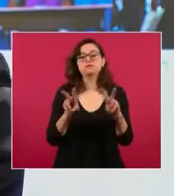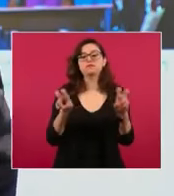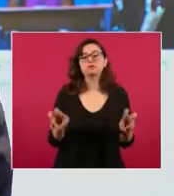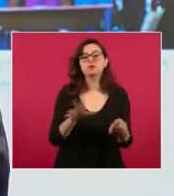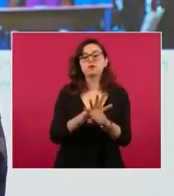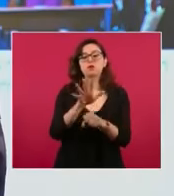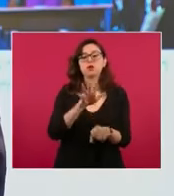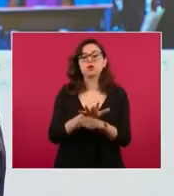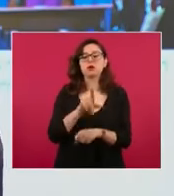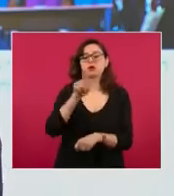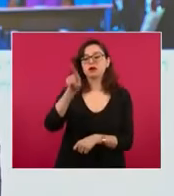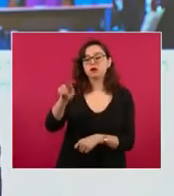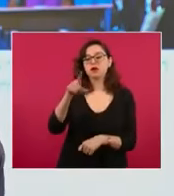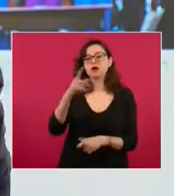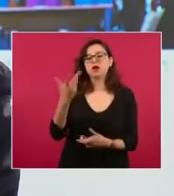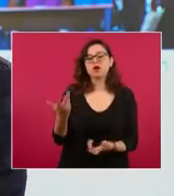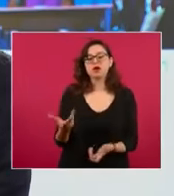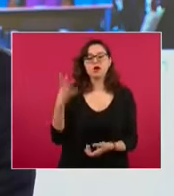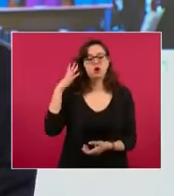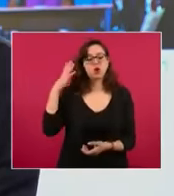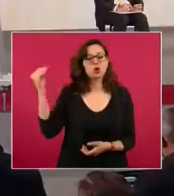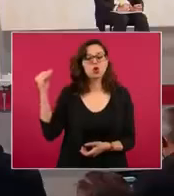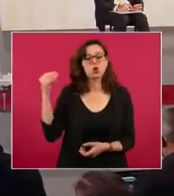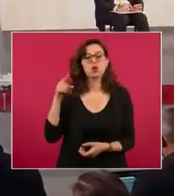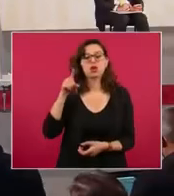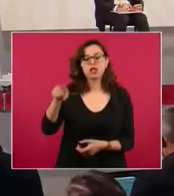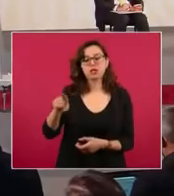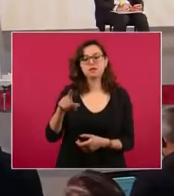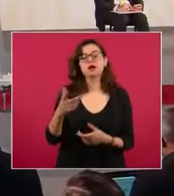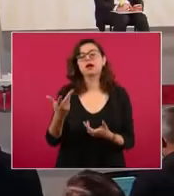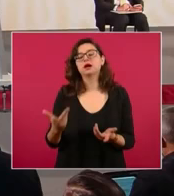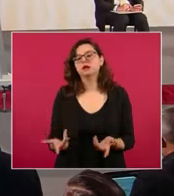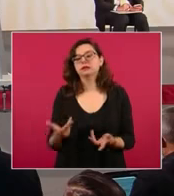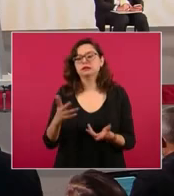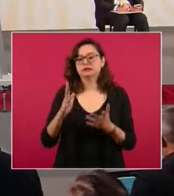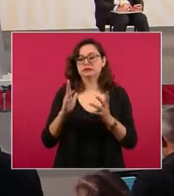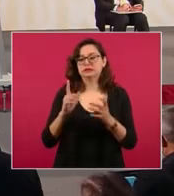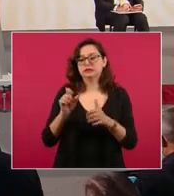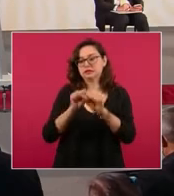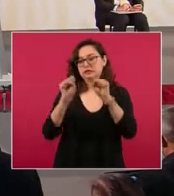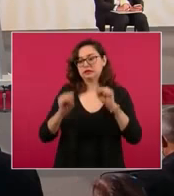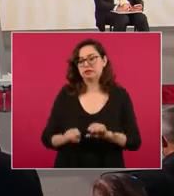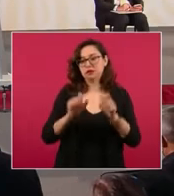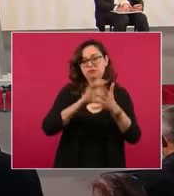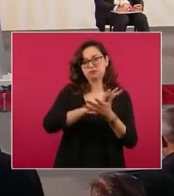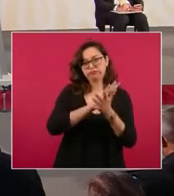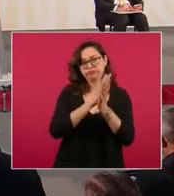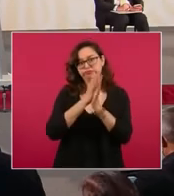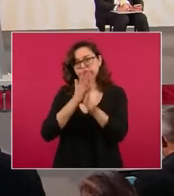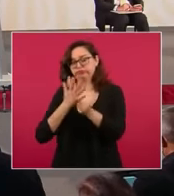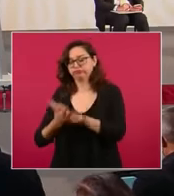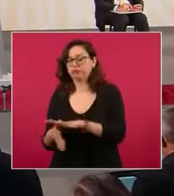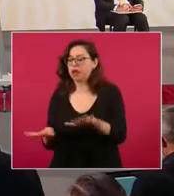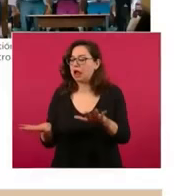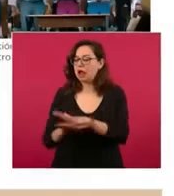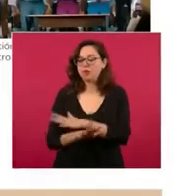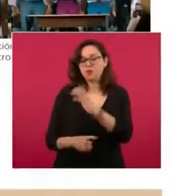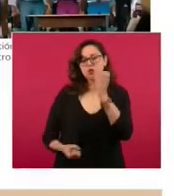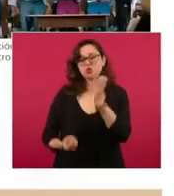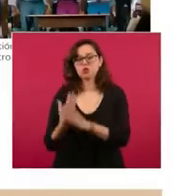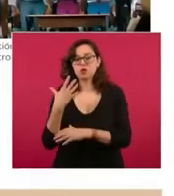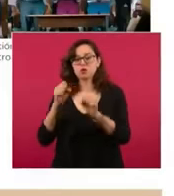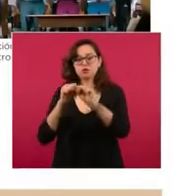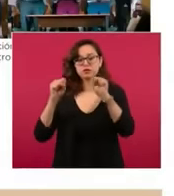transición en el estado de Colima. El secretario Alcocer y sus servidores tuvimos la semana pasada. Estas mesas de transición lo que buscan es